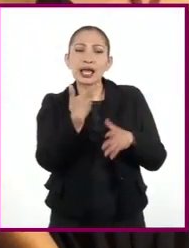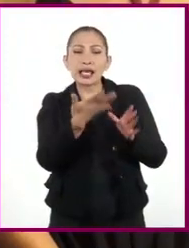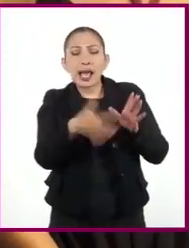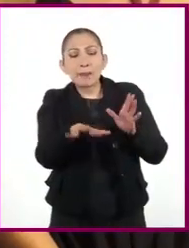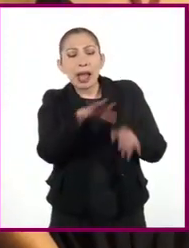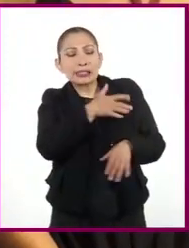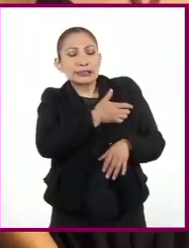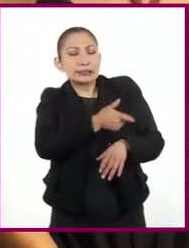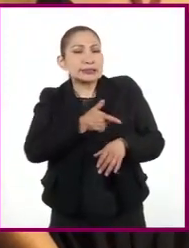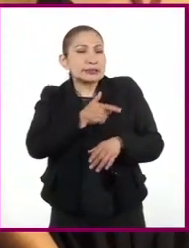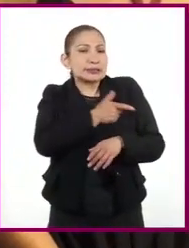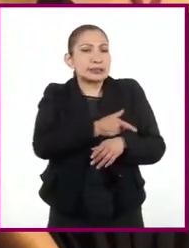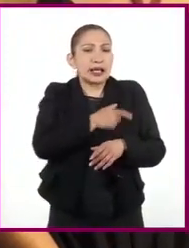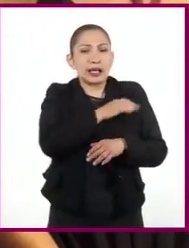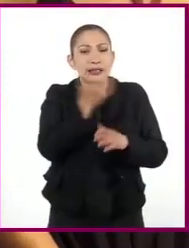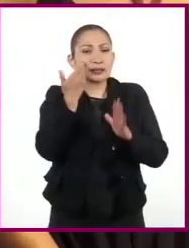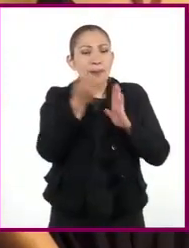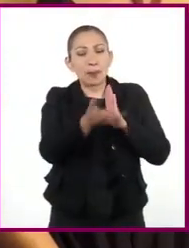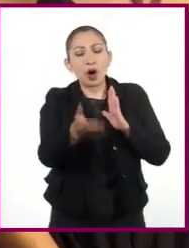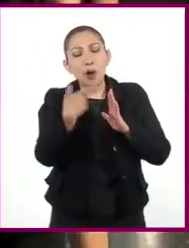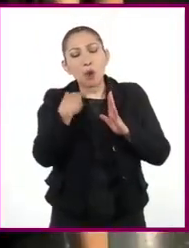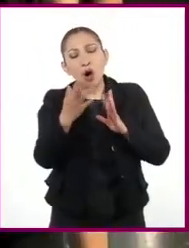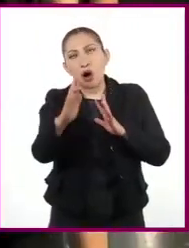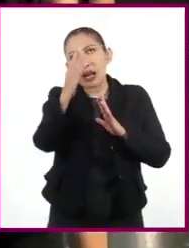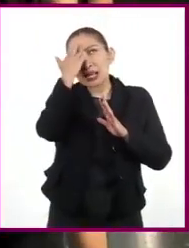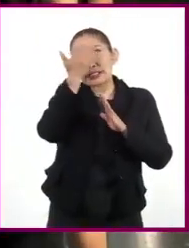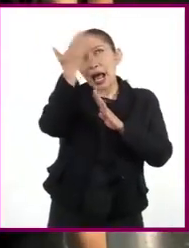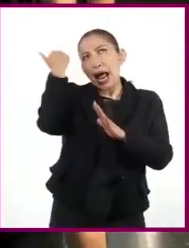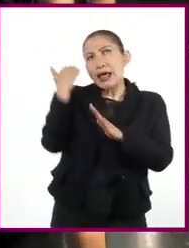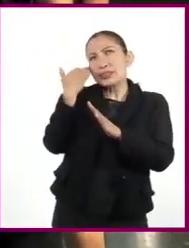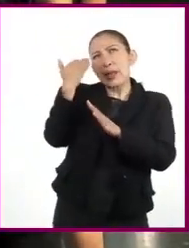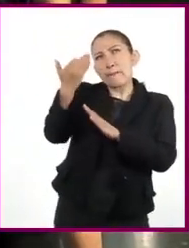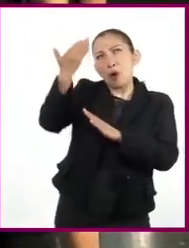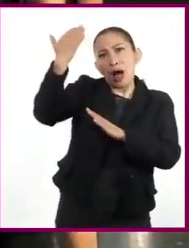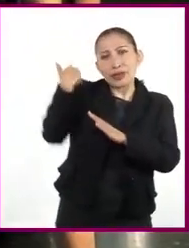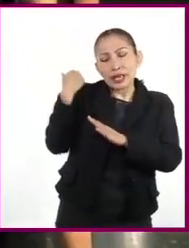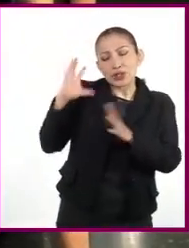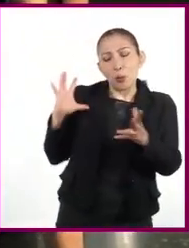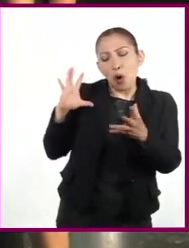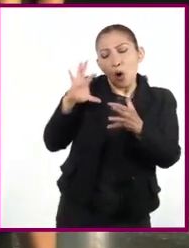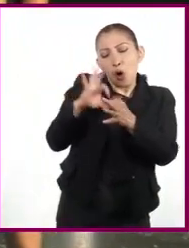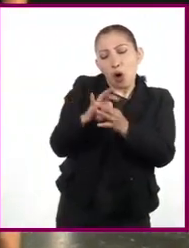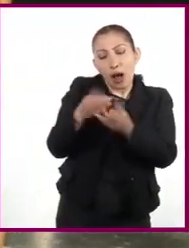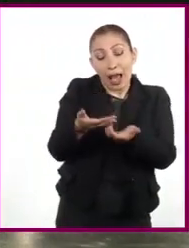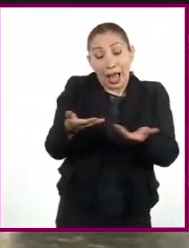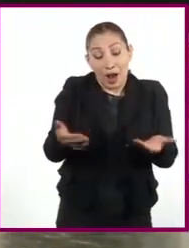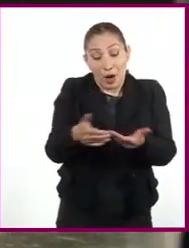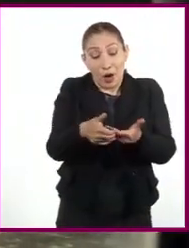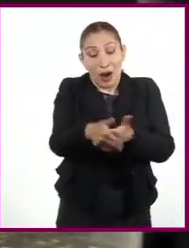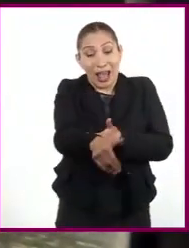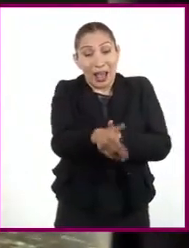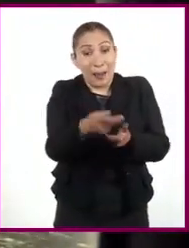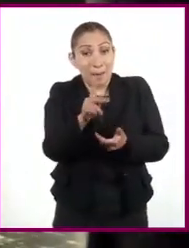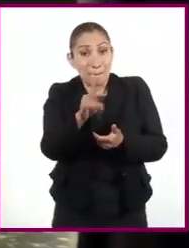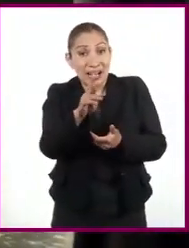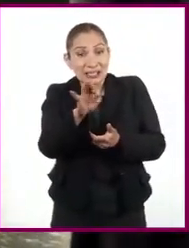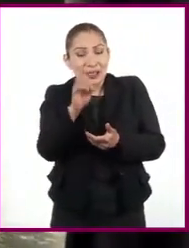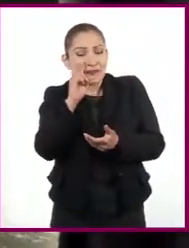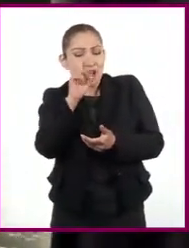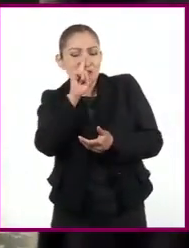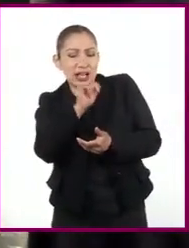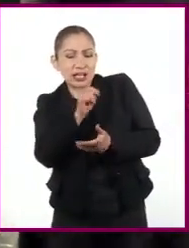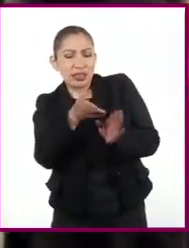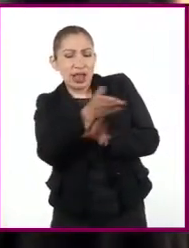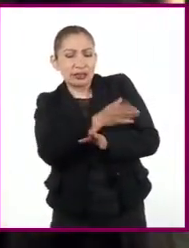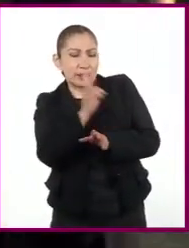pasiones de todos los tiempos. Entonces revisar el pasado es siempre construir el presente y analizar en qué fallamos